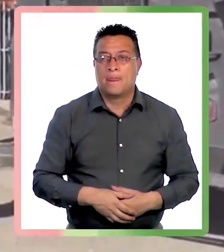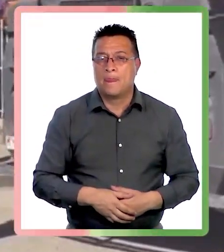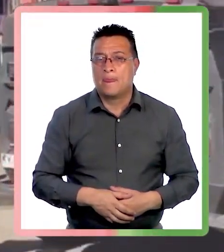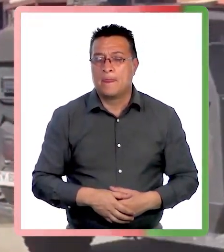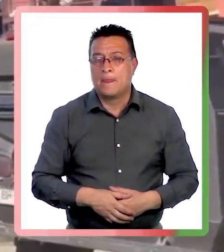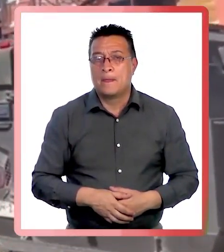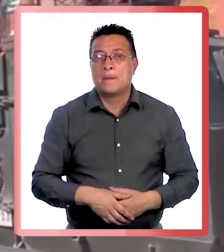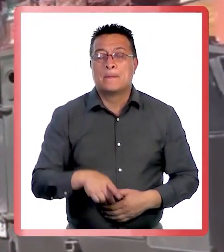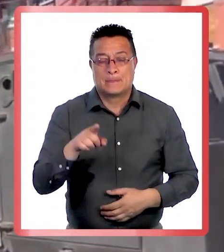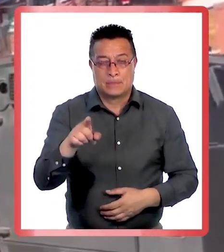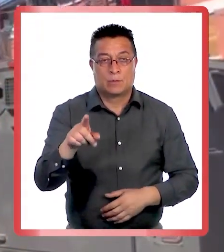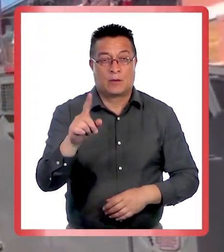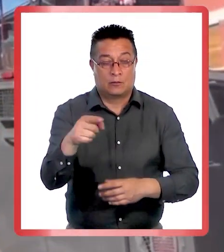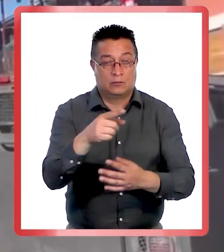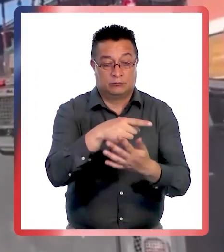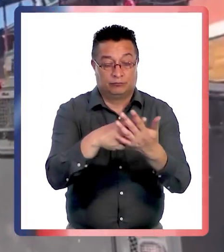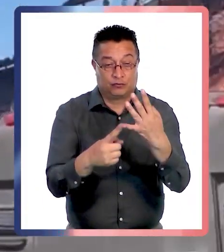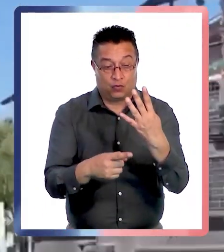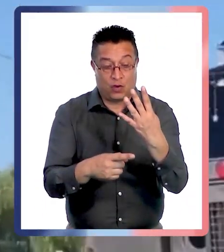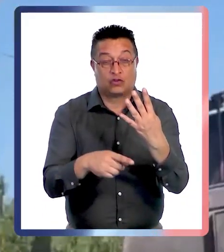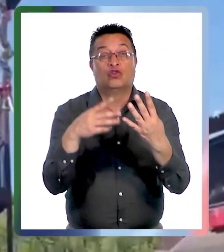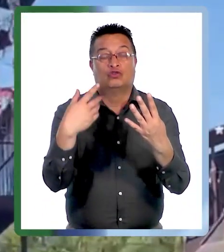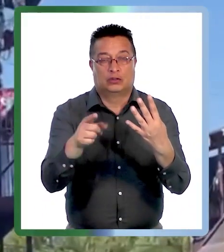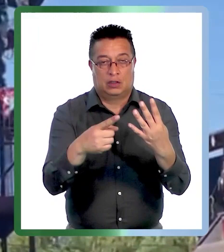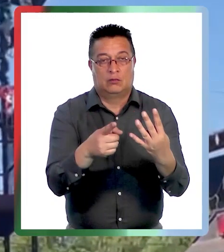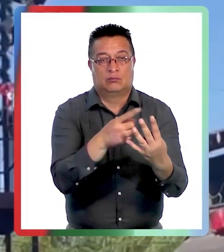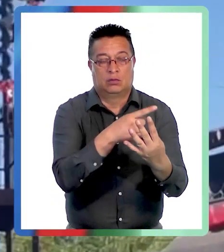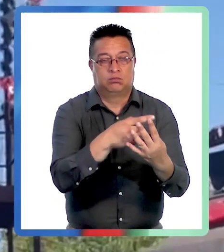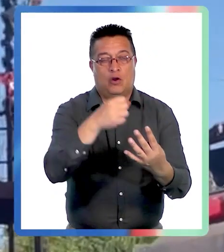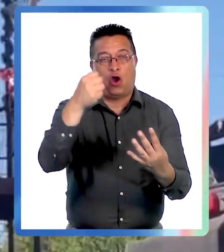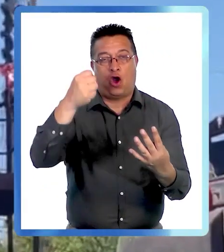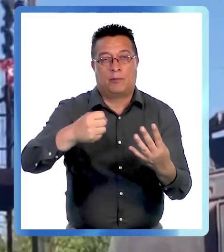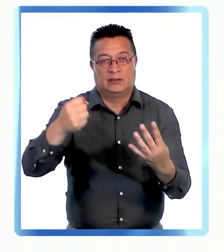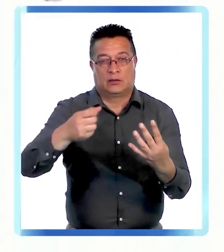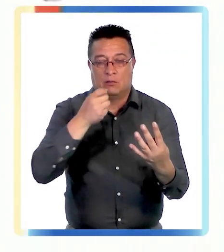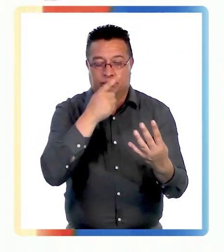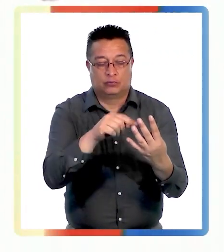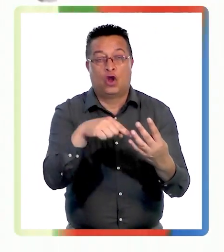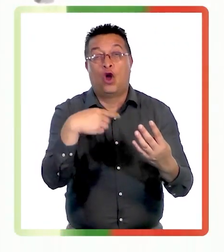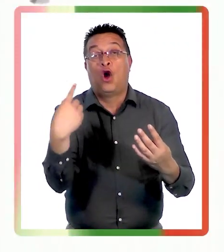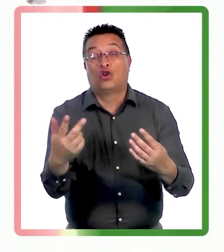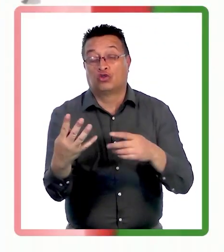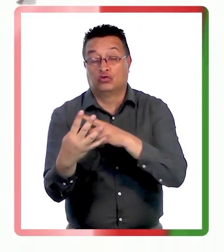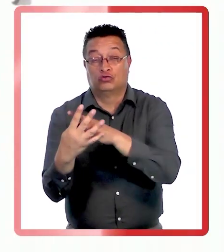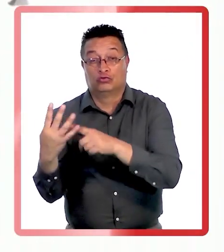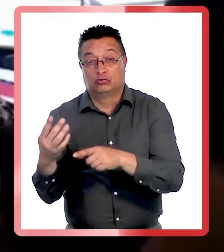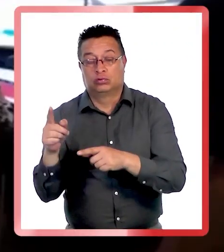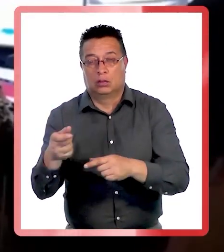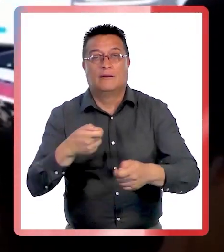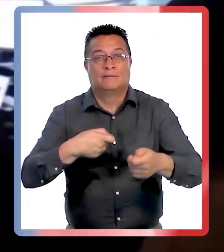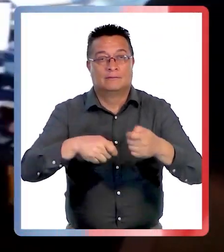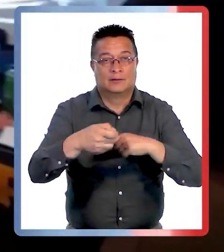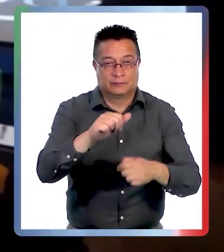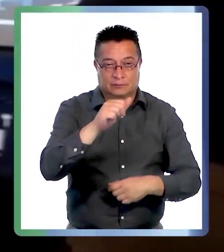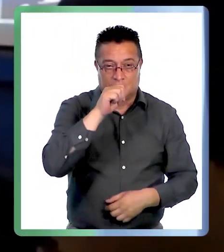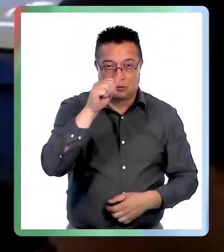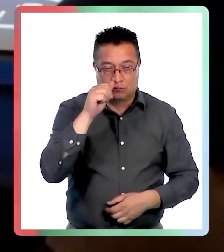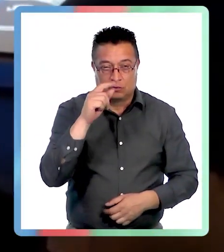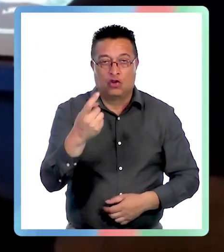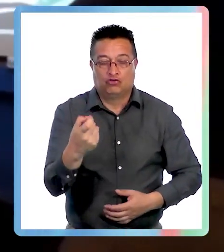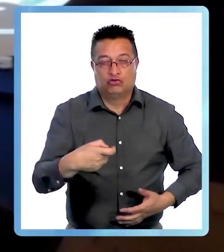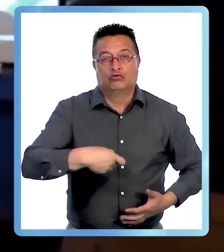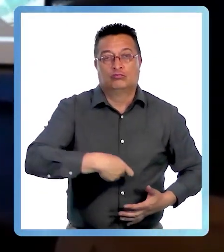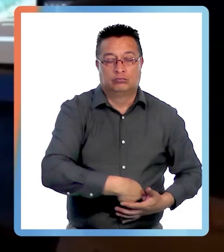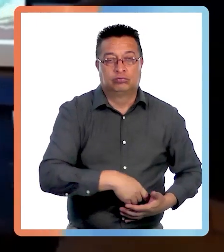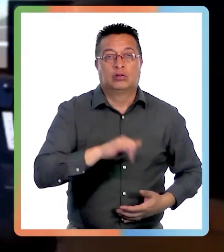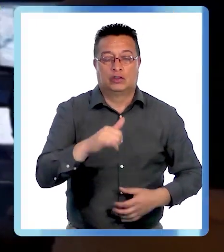Del total de detenidos, cuatro han sido formalizados por homicidio, el resto por delitos de tráfico de drogas,